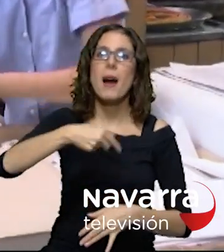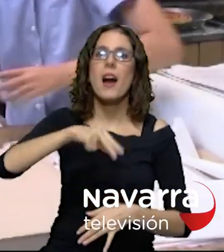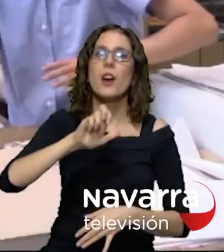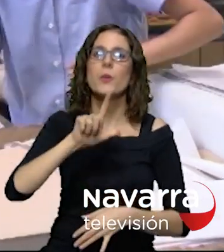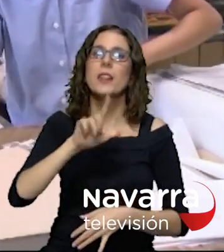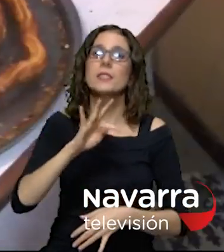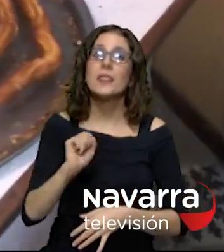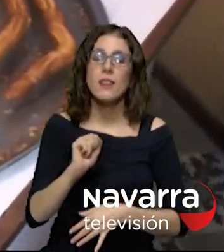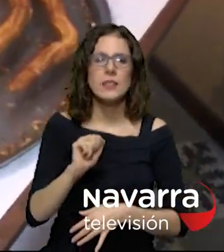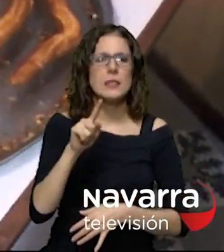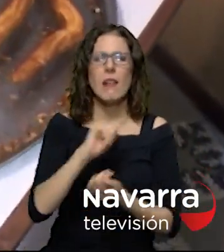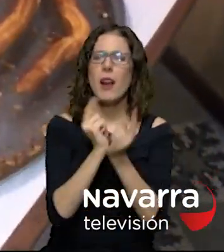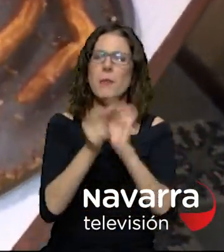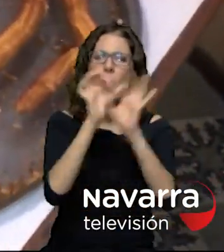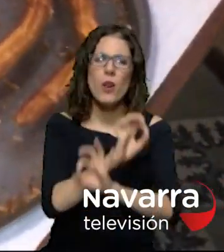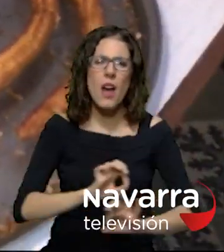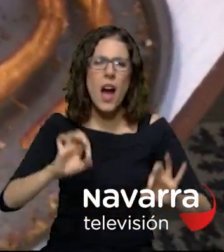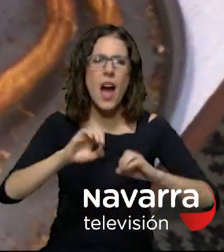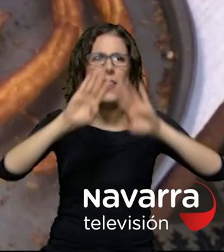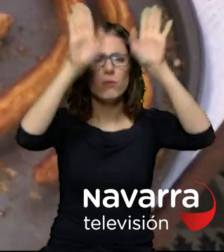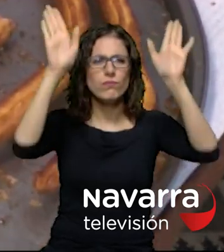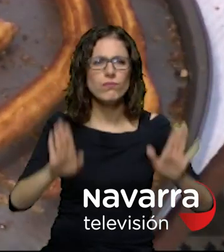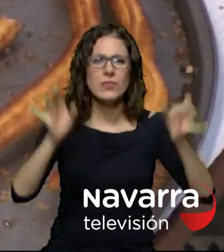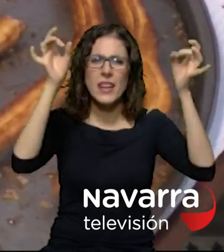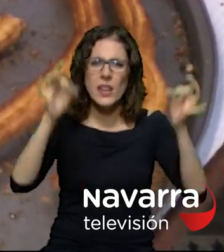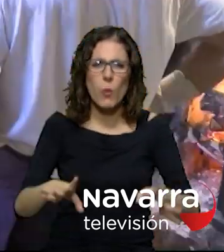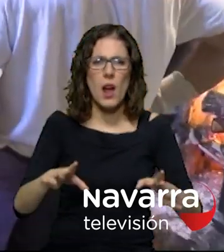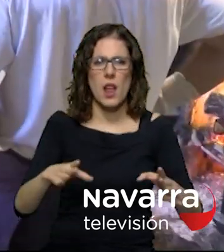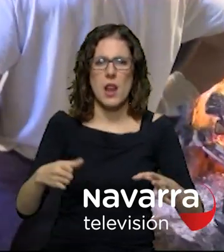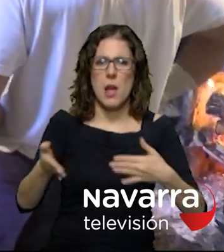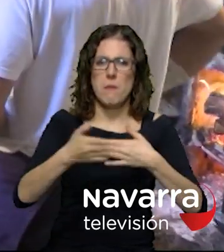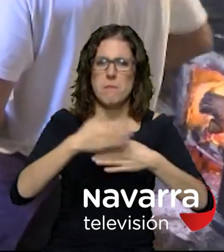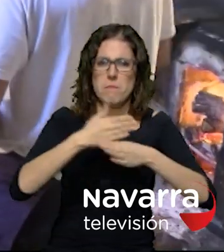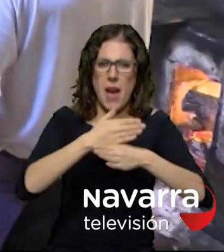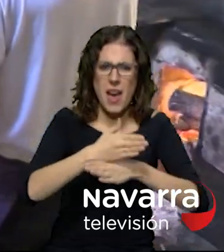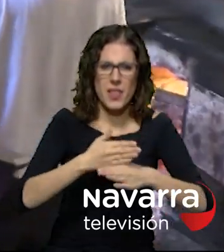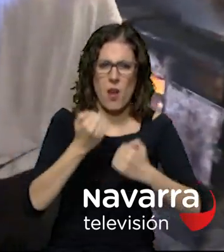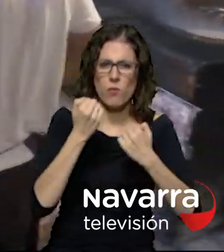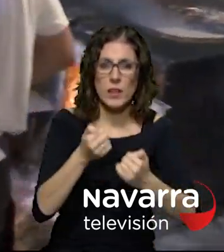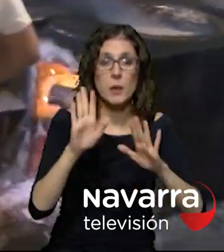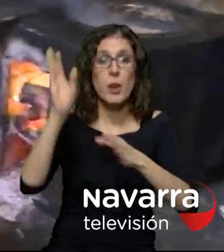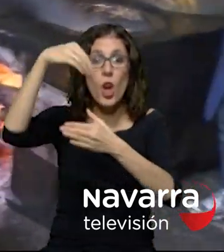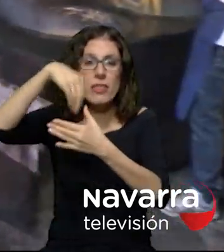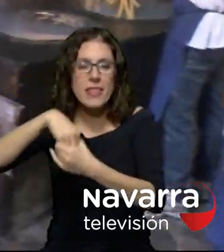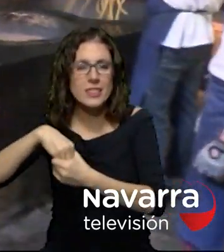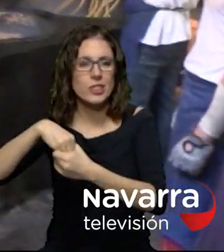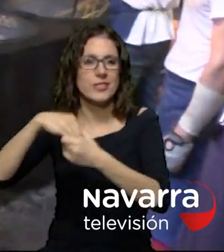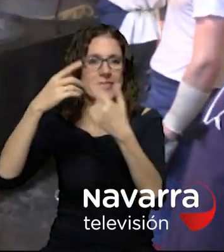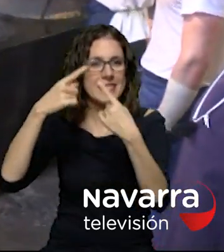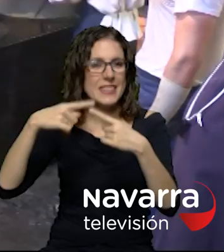de madera son pesados y oscuros pero su pequeño interior con su barra y sus hermosas vistas de las caderas de fuego del interior